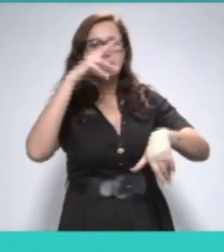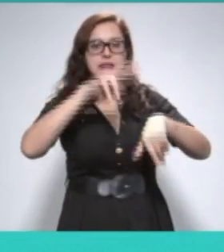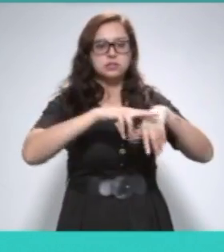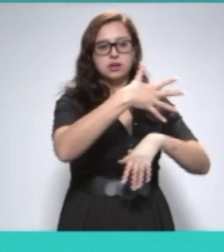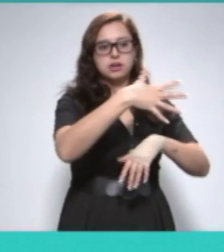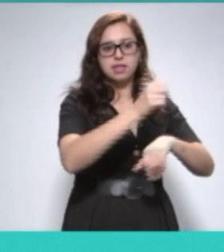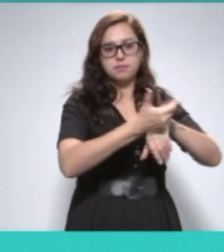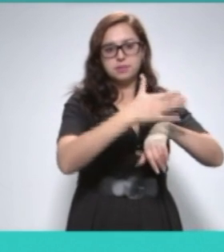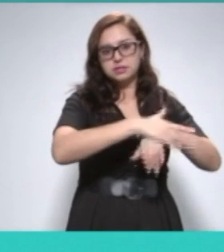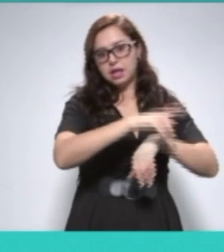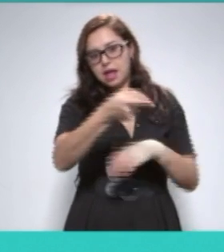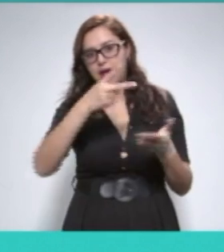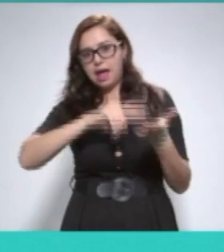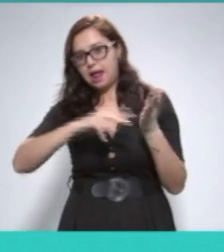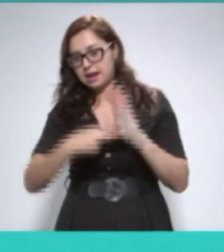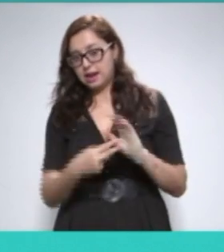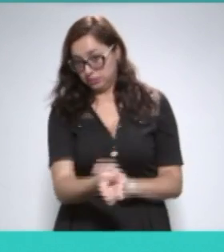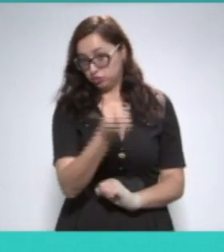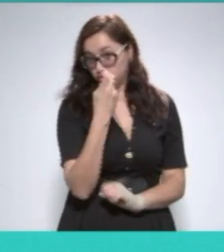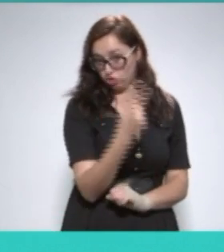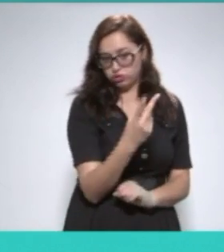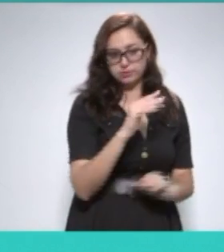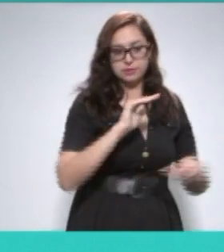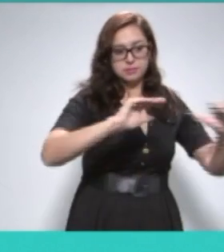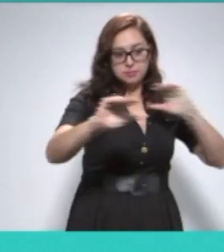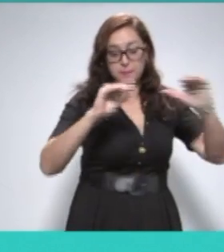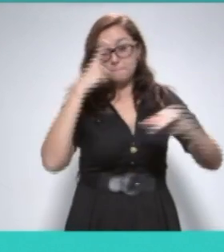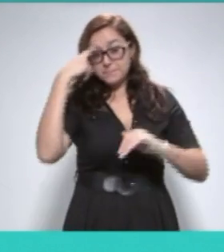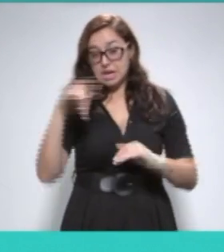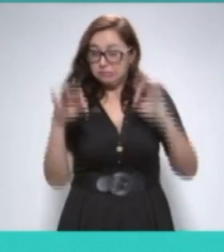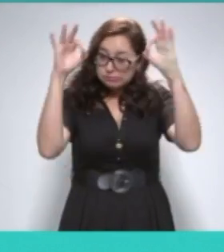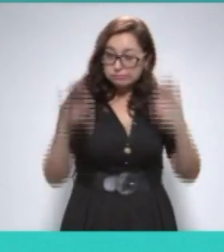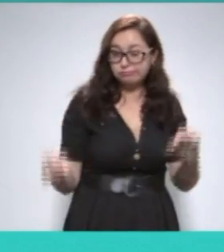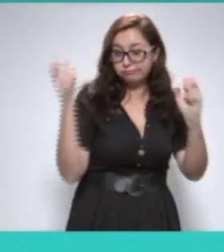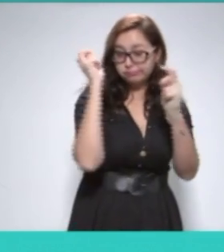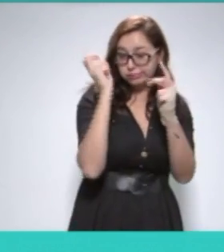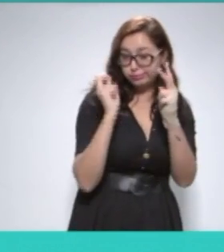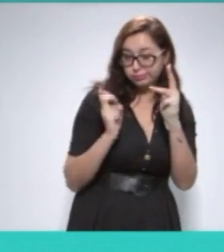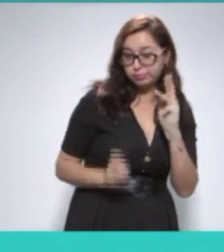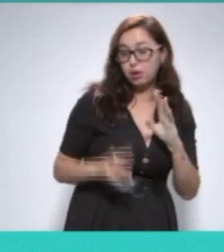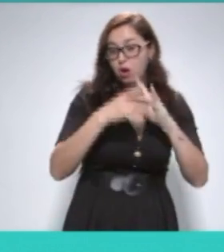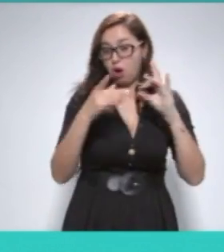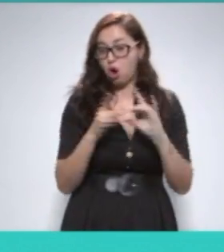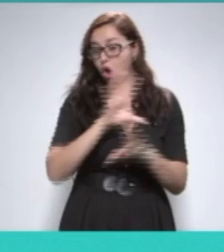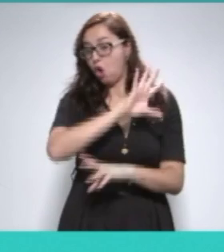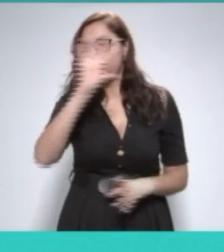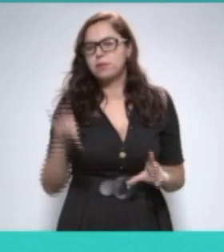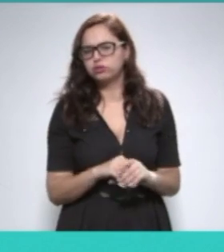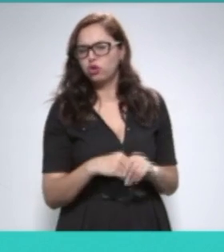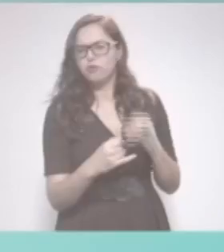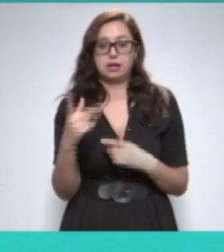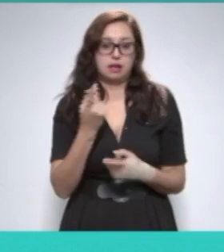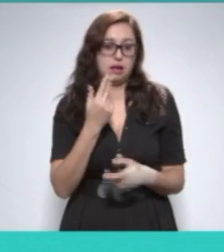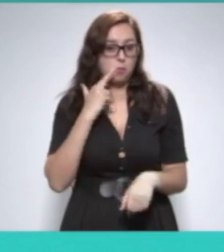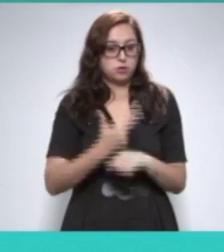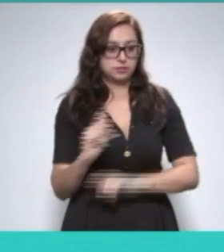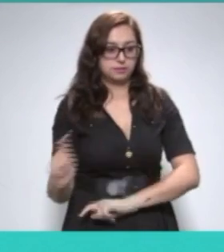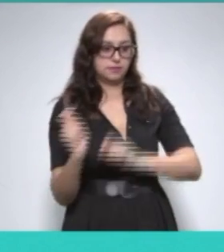la Dirección General de Ingenieros, para que, de manera fundada y motivada, informen las razones por las cuales no cuentan con la información.